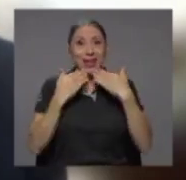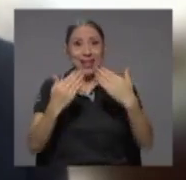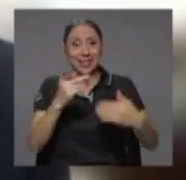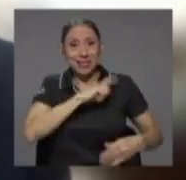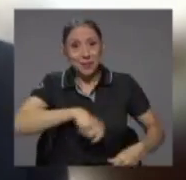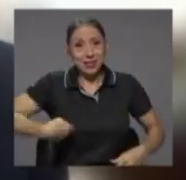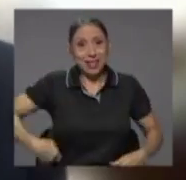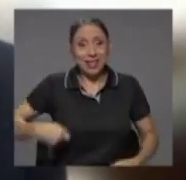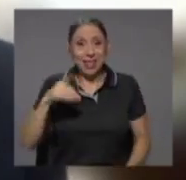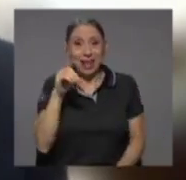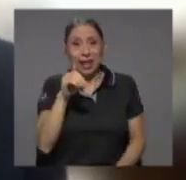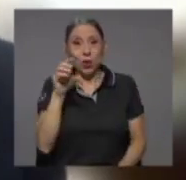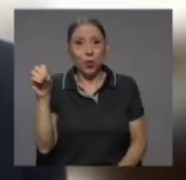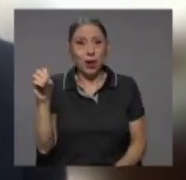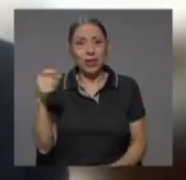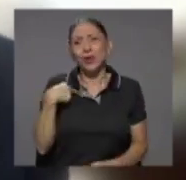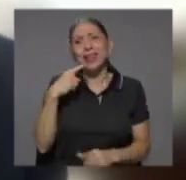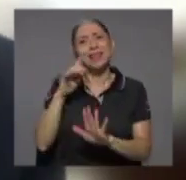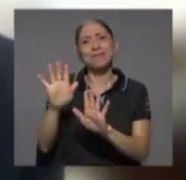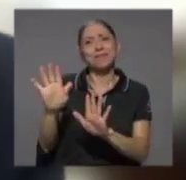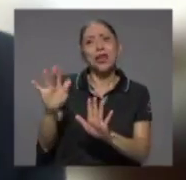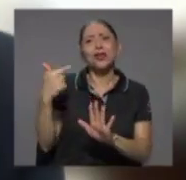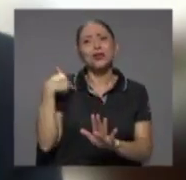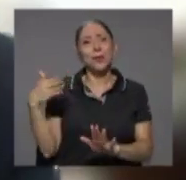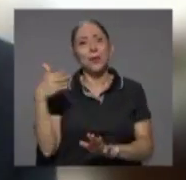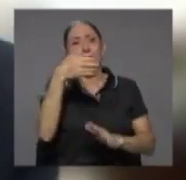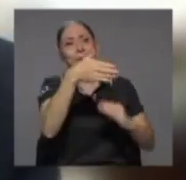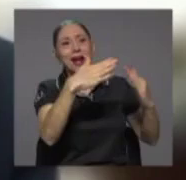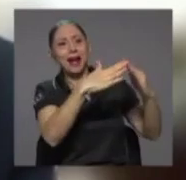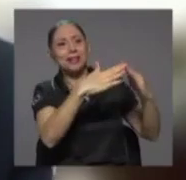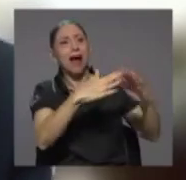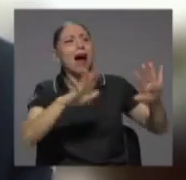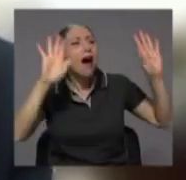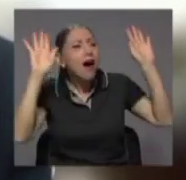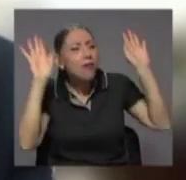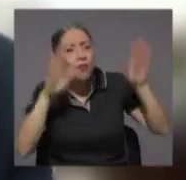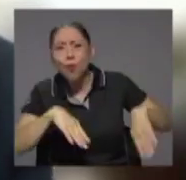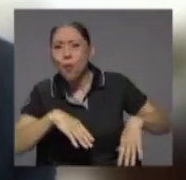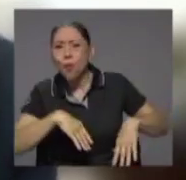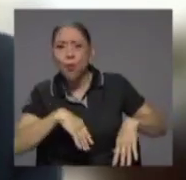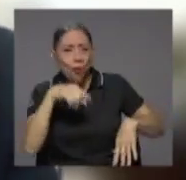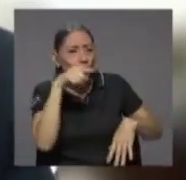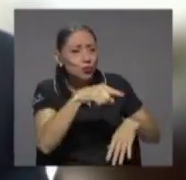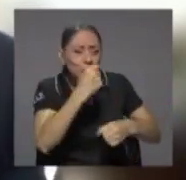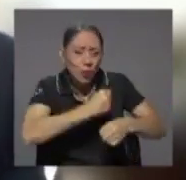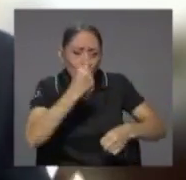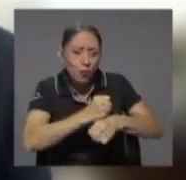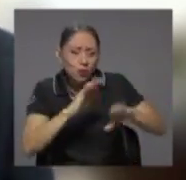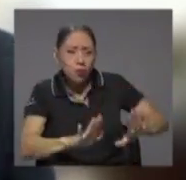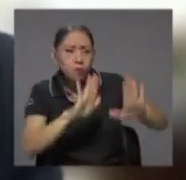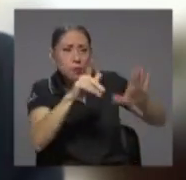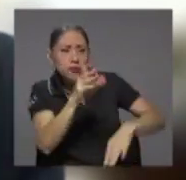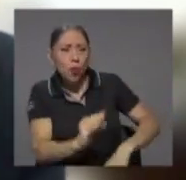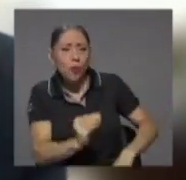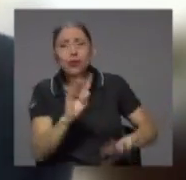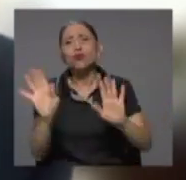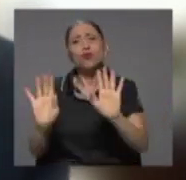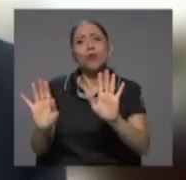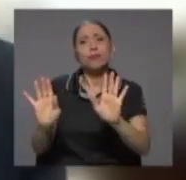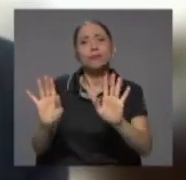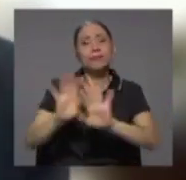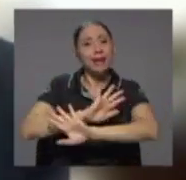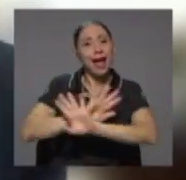sinceramente me voy para la casa. La casa, le dije, no, pero Fernando, estás haciendo una excelente labor, sos muy joven. No, no, hasta aquí